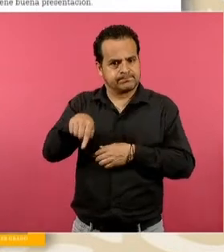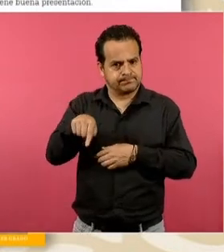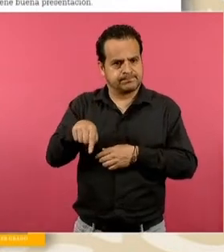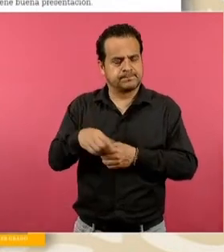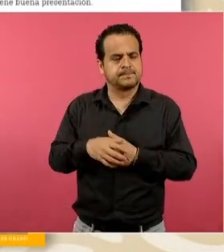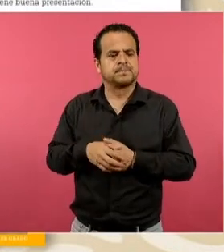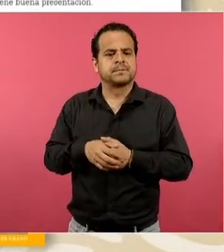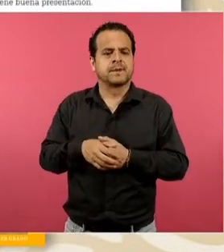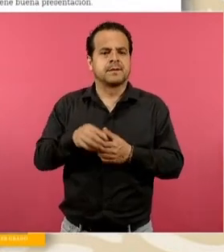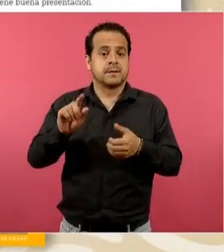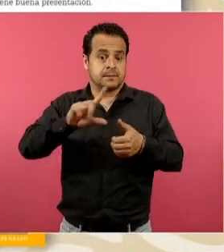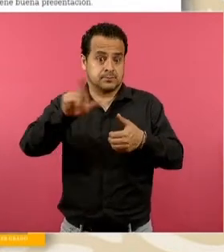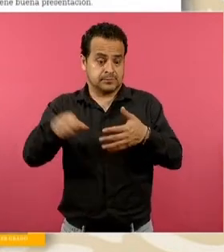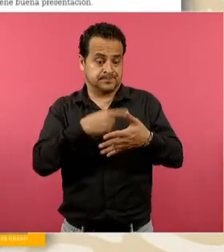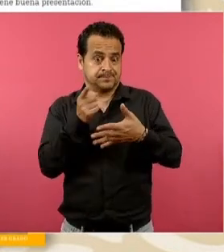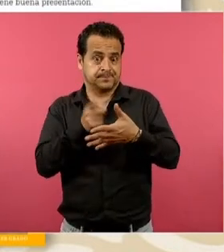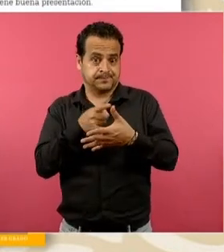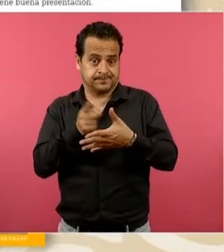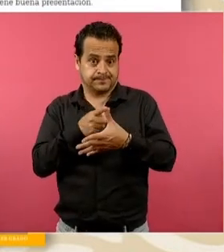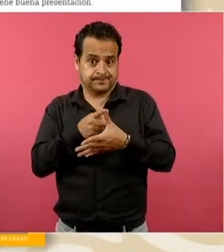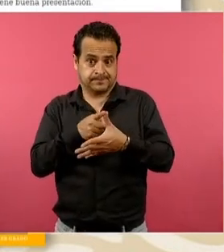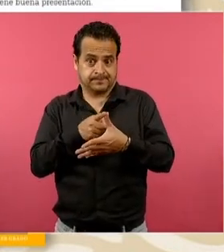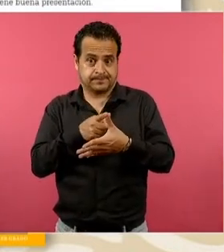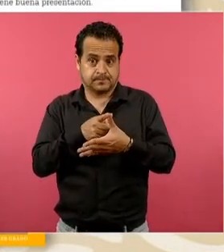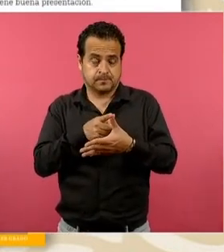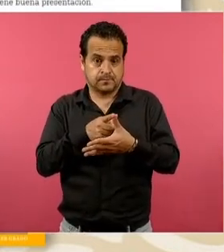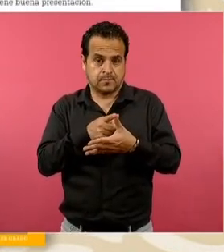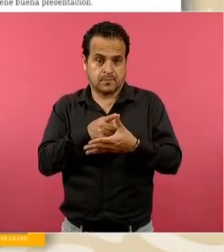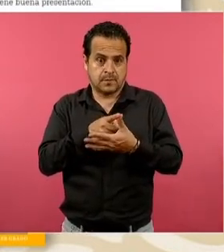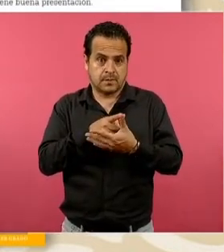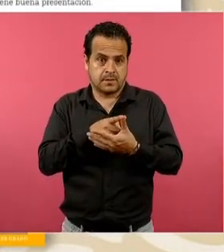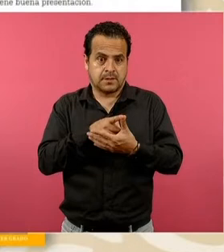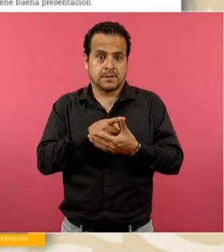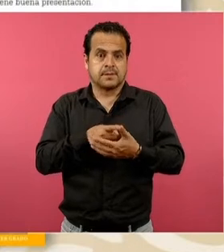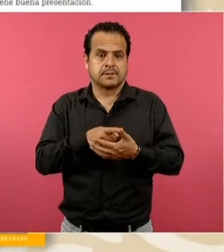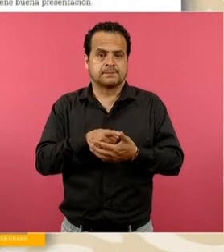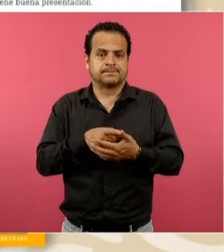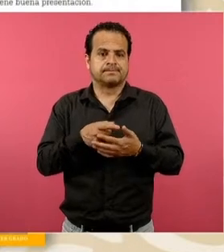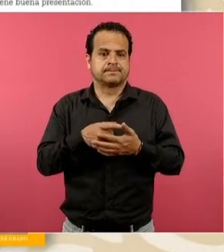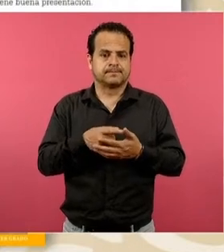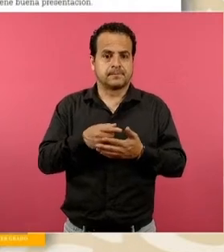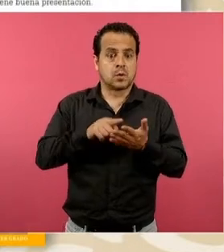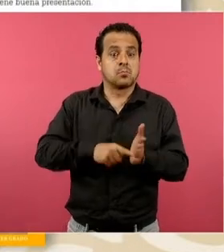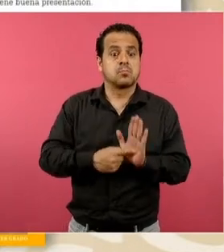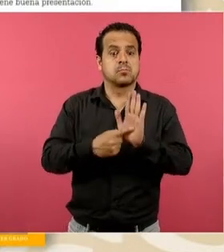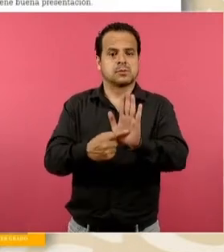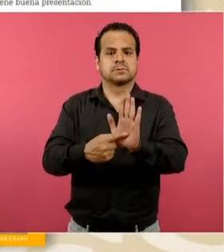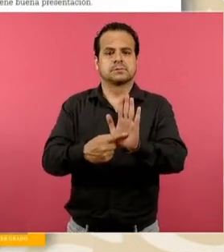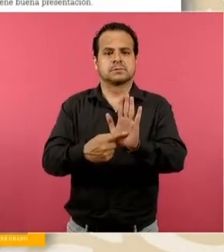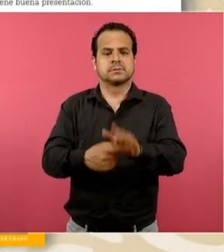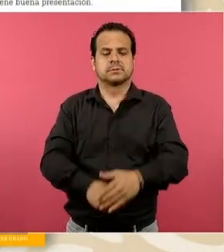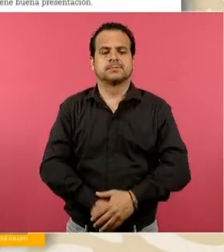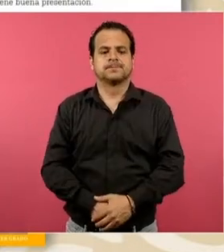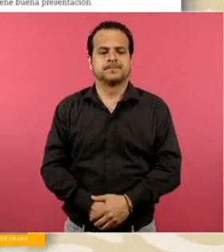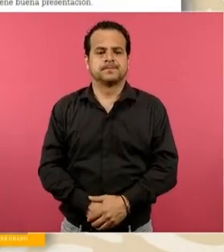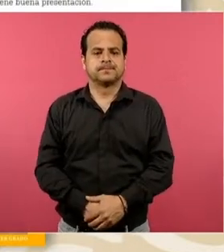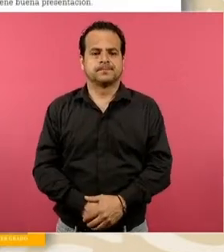nos acercamos, ¿nos acercamos a qué? Nos acercamos al momento de la exposición, ya estamos recuperando información,